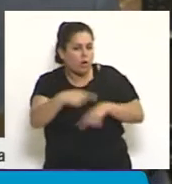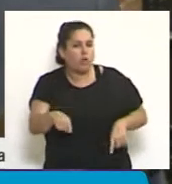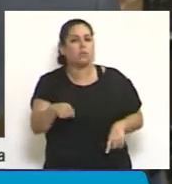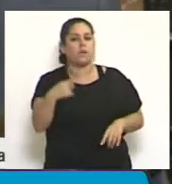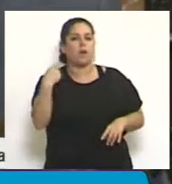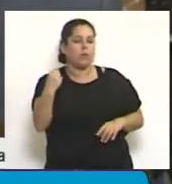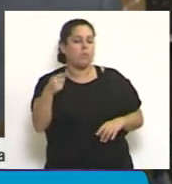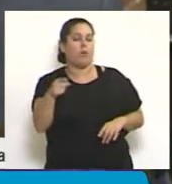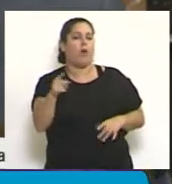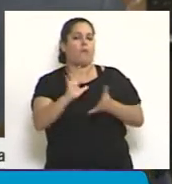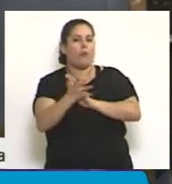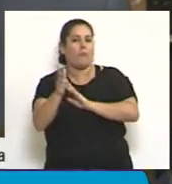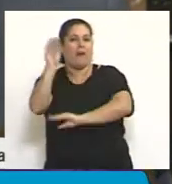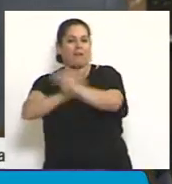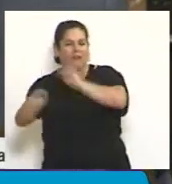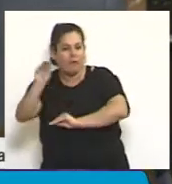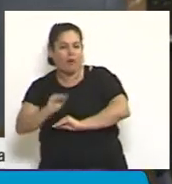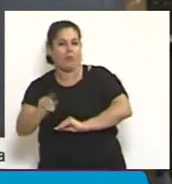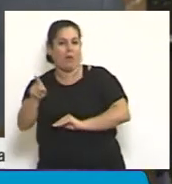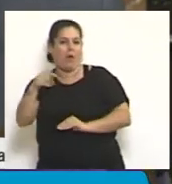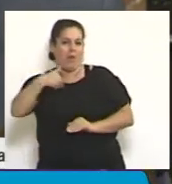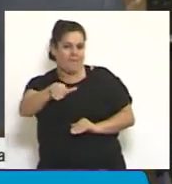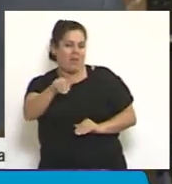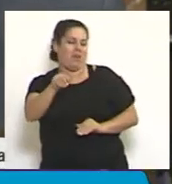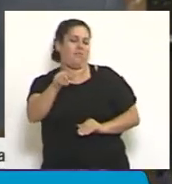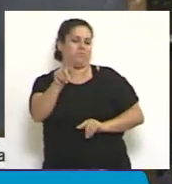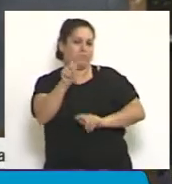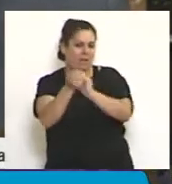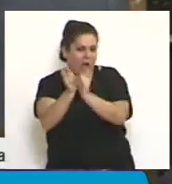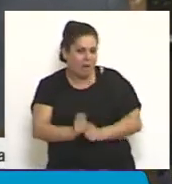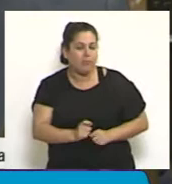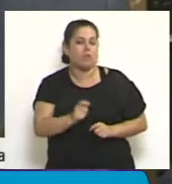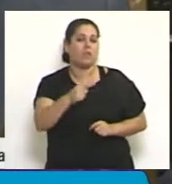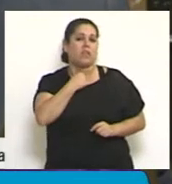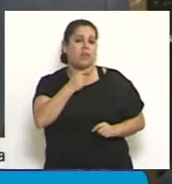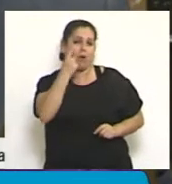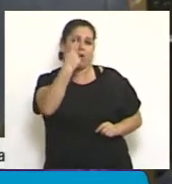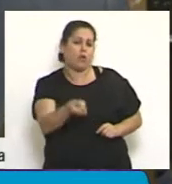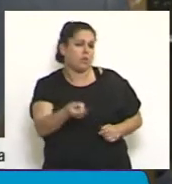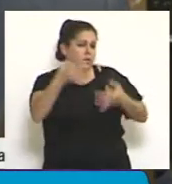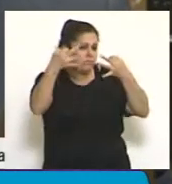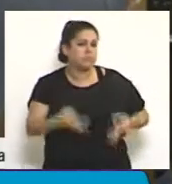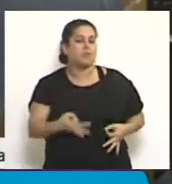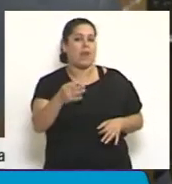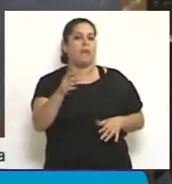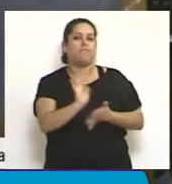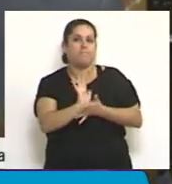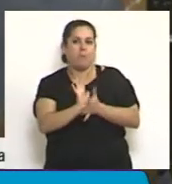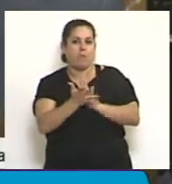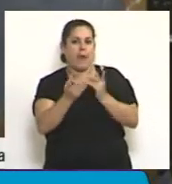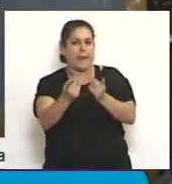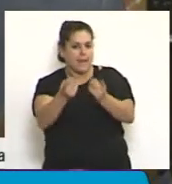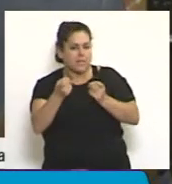reformas que estamos por afrontar en este momento y quiero reconocer, por cierto, la necesidad